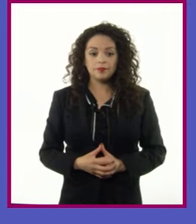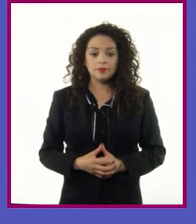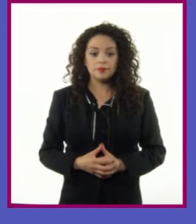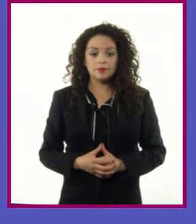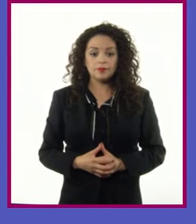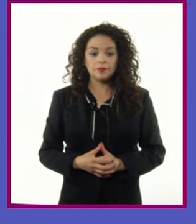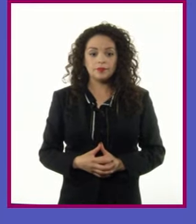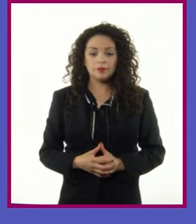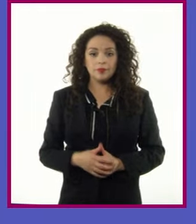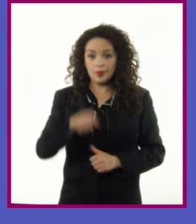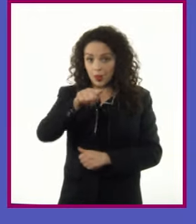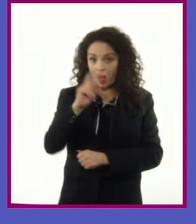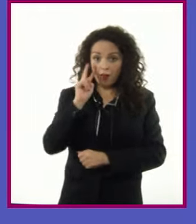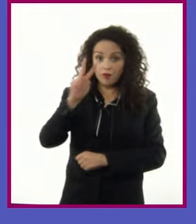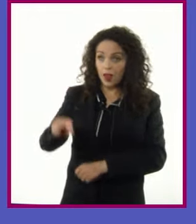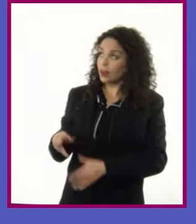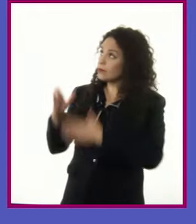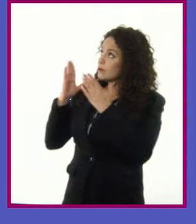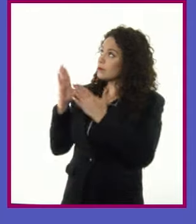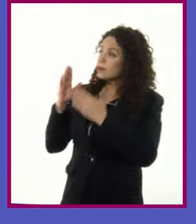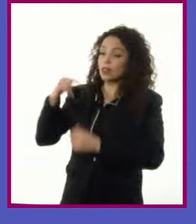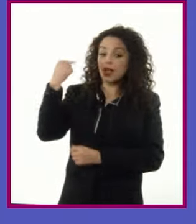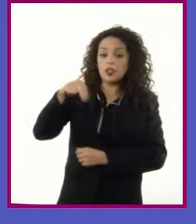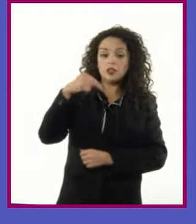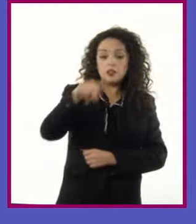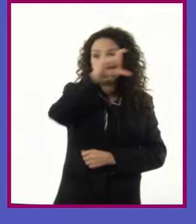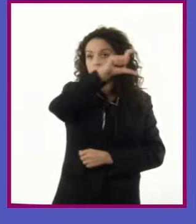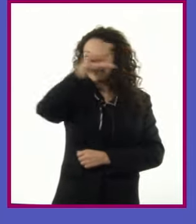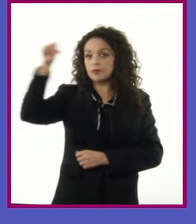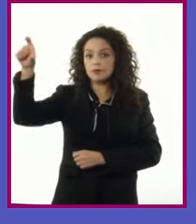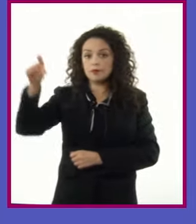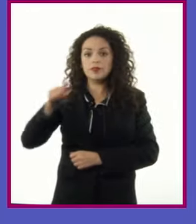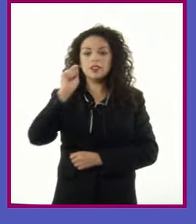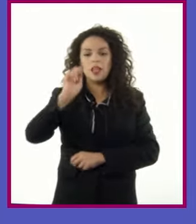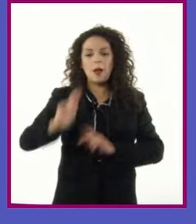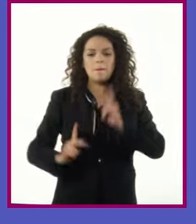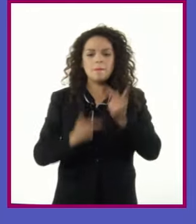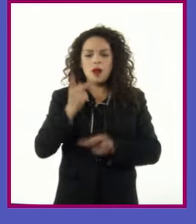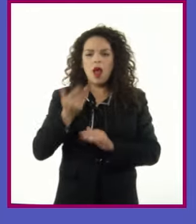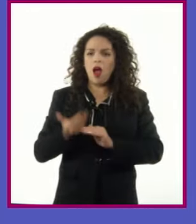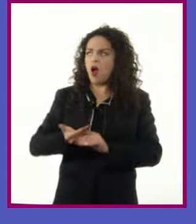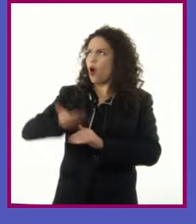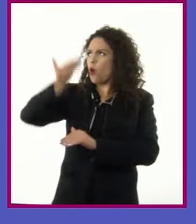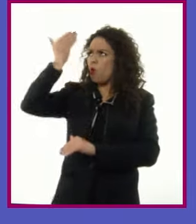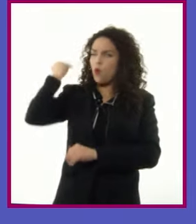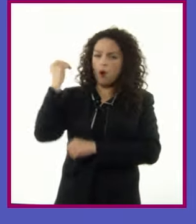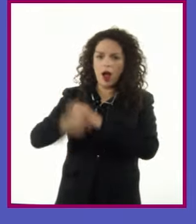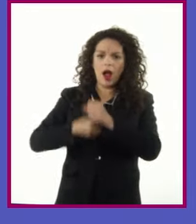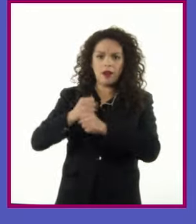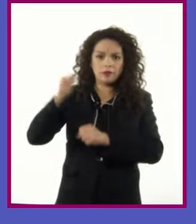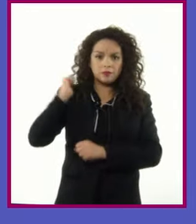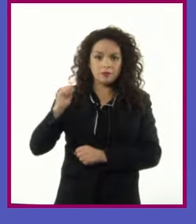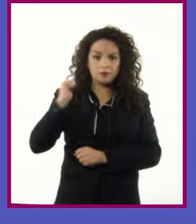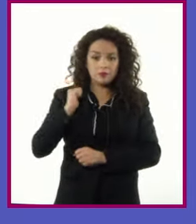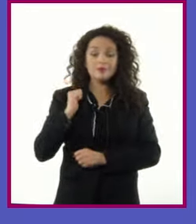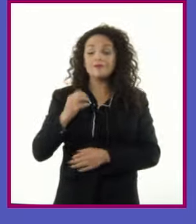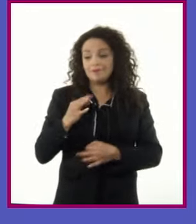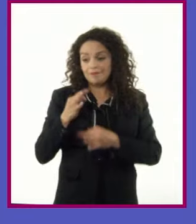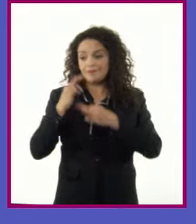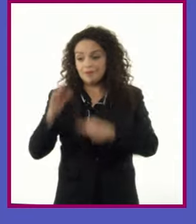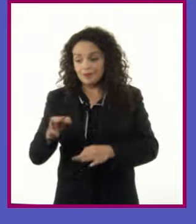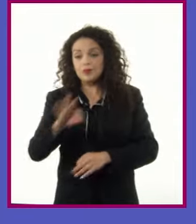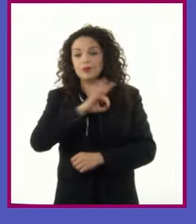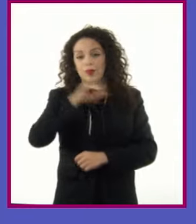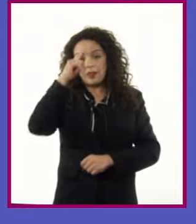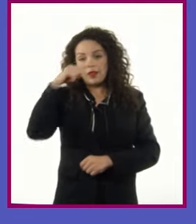Como pueden ver, el título Planta milenaria Es más llamativo y fácil de recordar con respecto